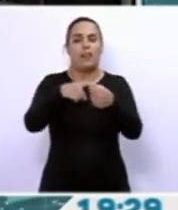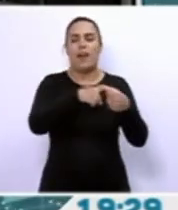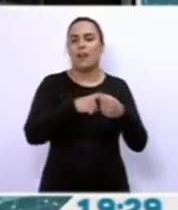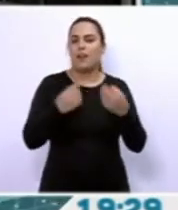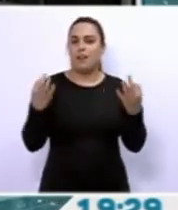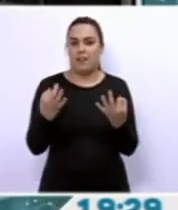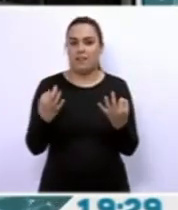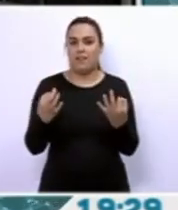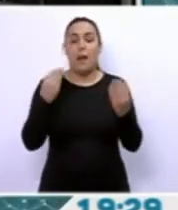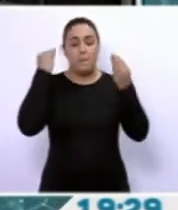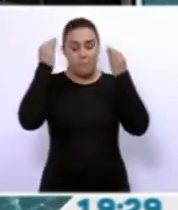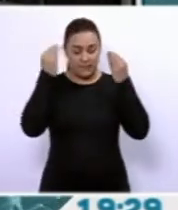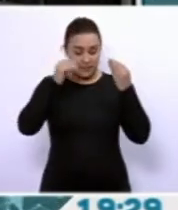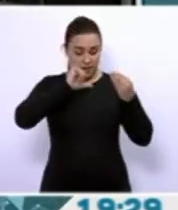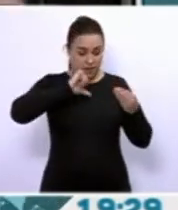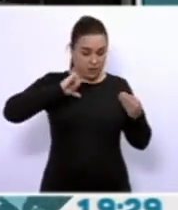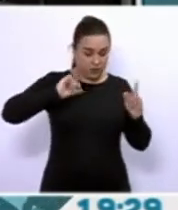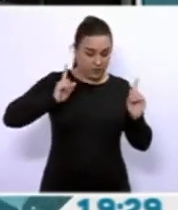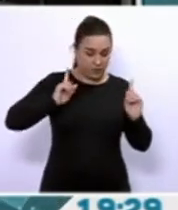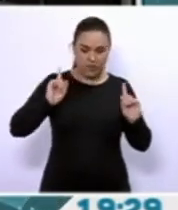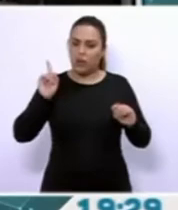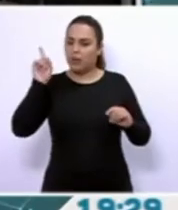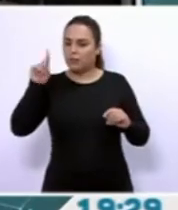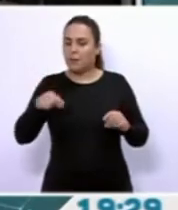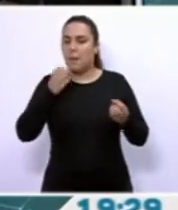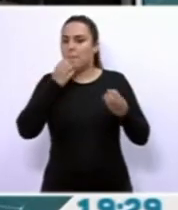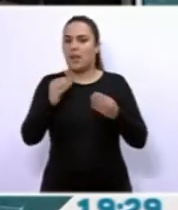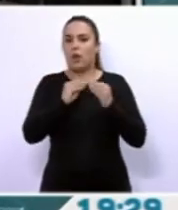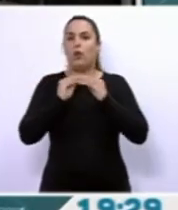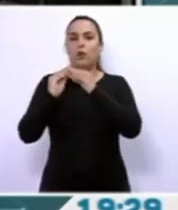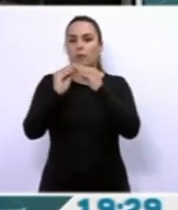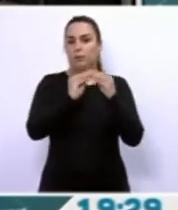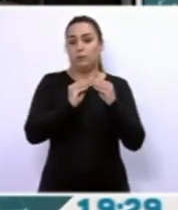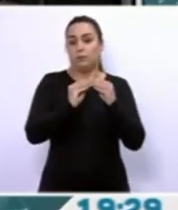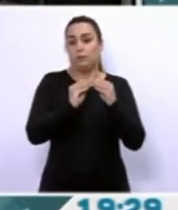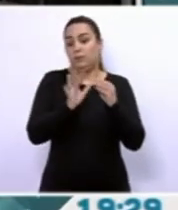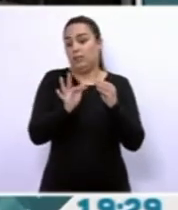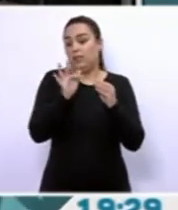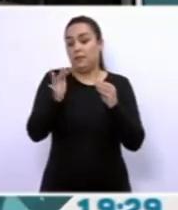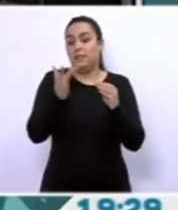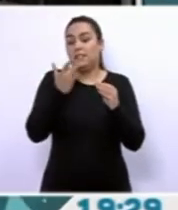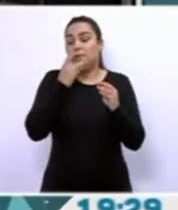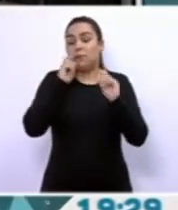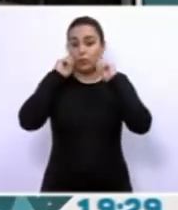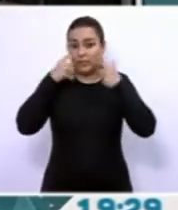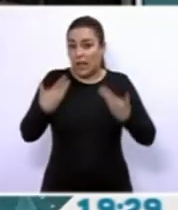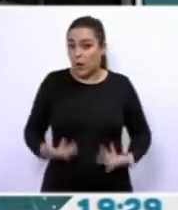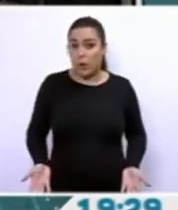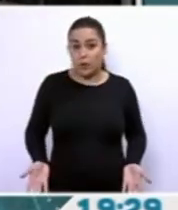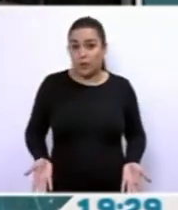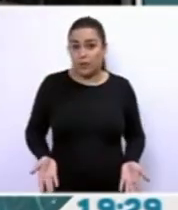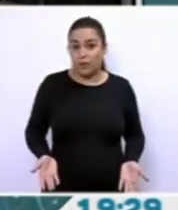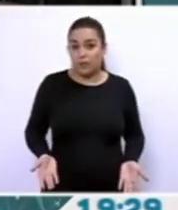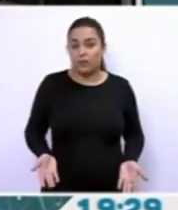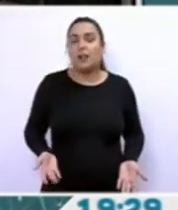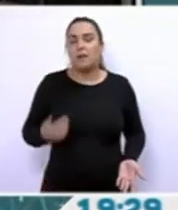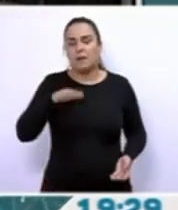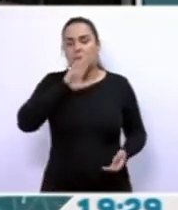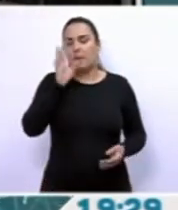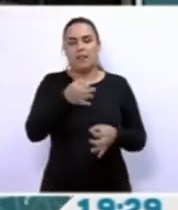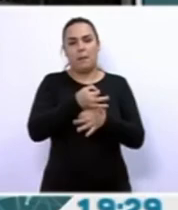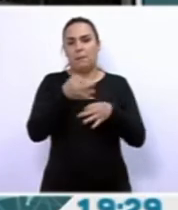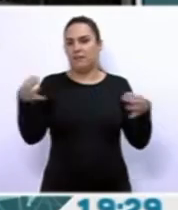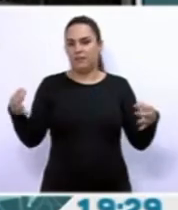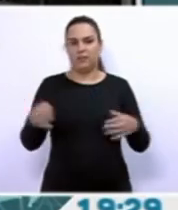y no solo pensar en nosotros, sino por el bien común y si además están bien por la salud, pues me parece